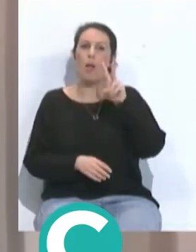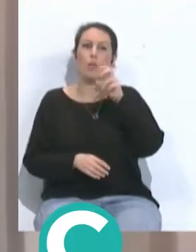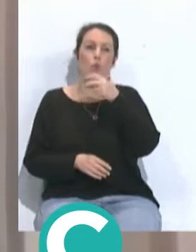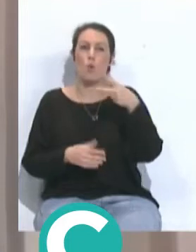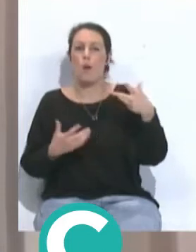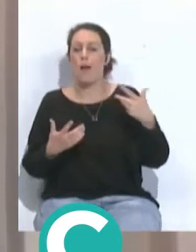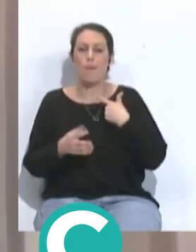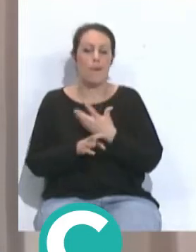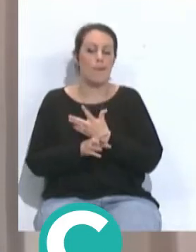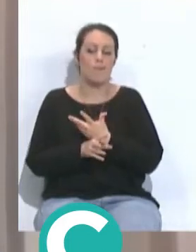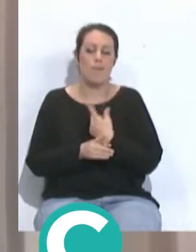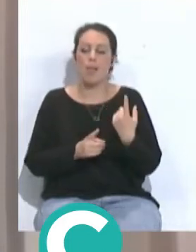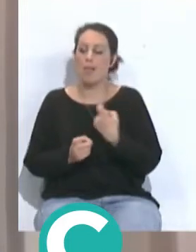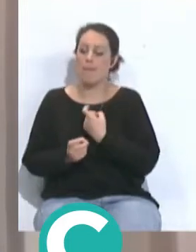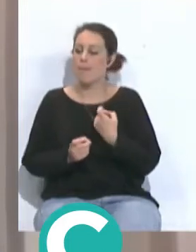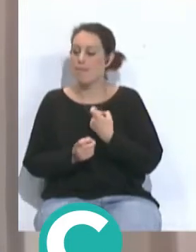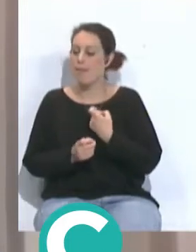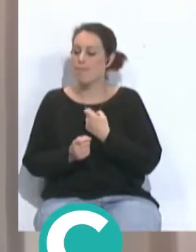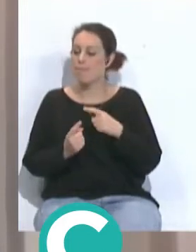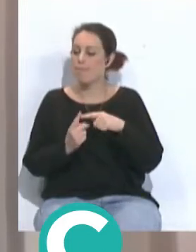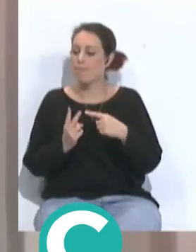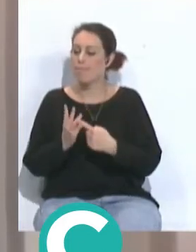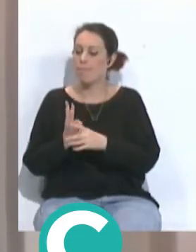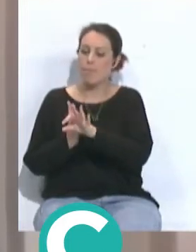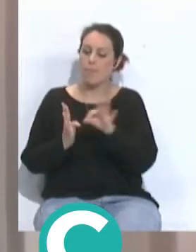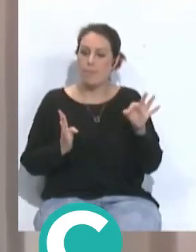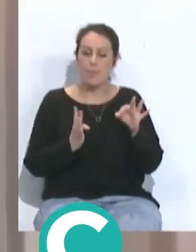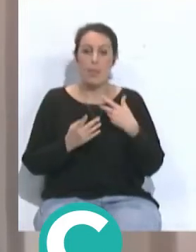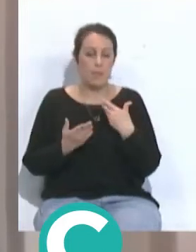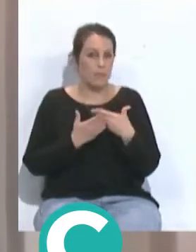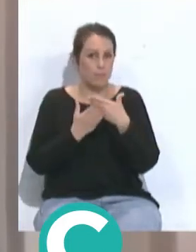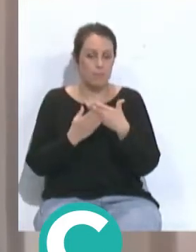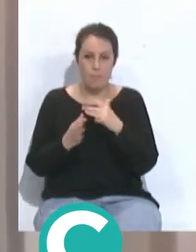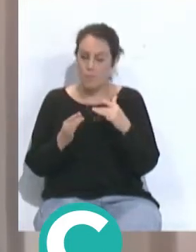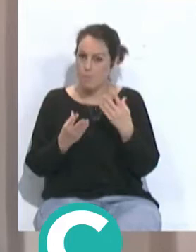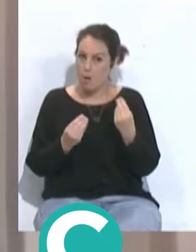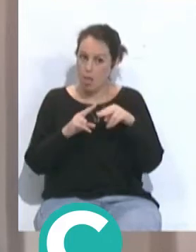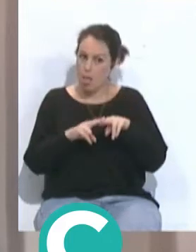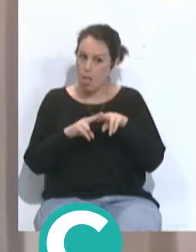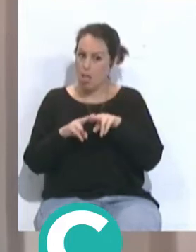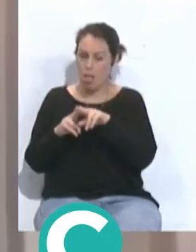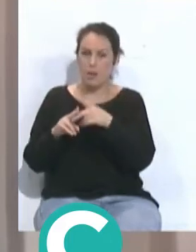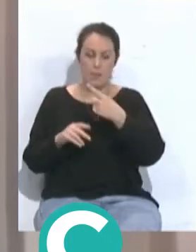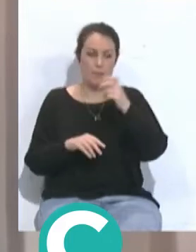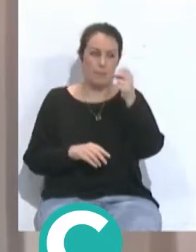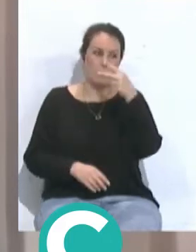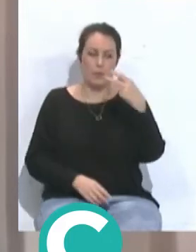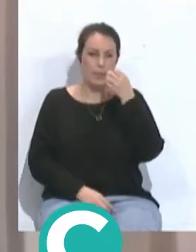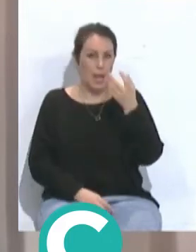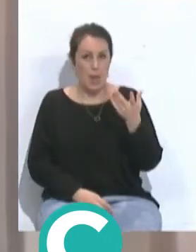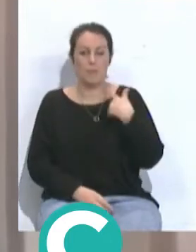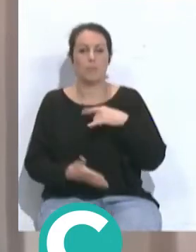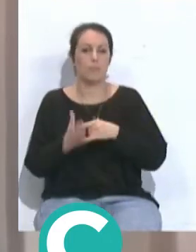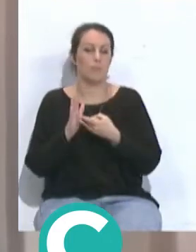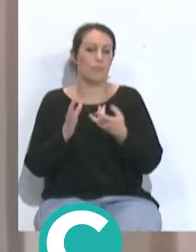jugador en ese momento le hace falta al equipo en el campo eso hay que estudiar mucho el partido y sobre todo sabiendo el resultado cómo va el